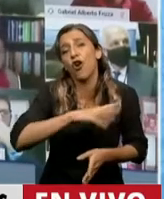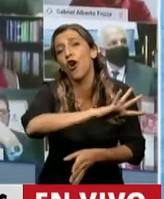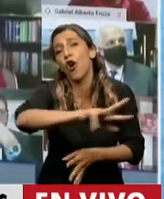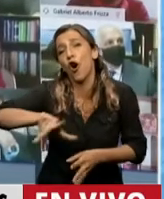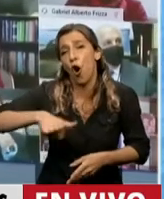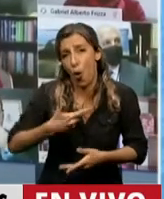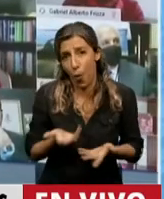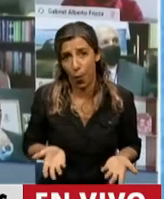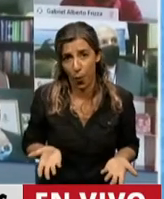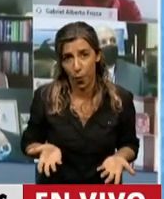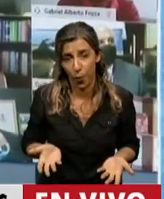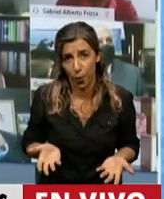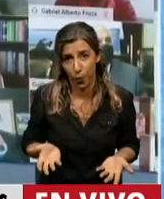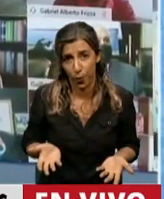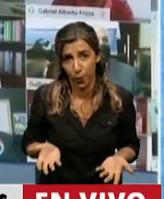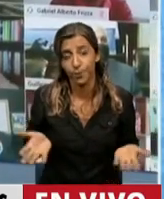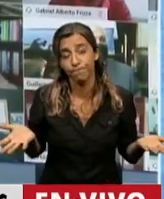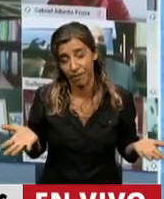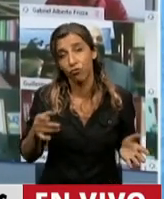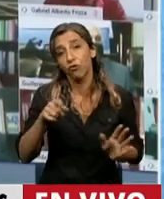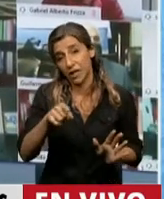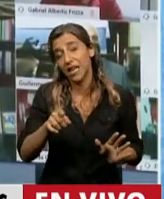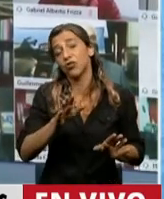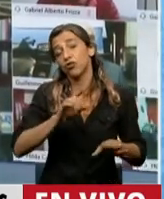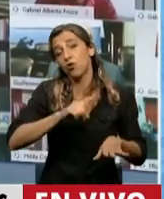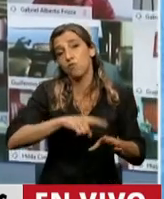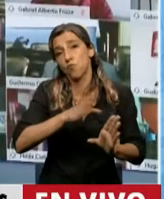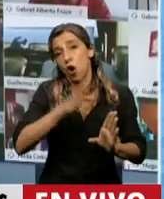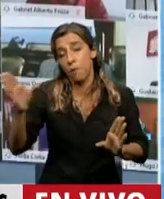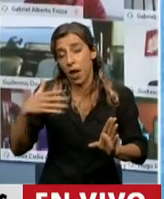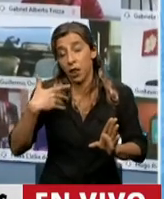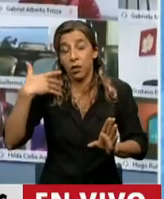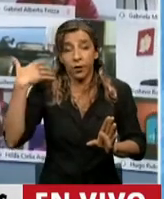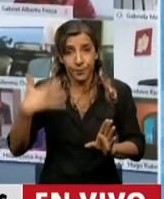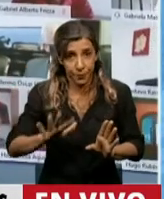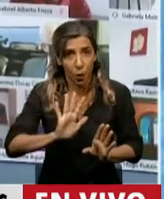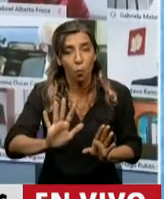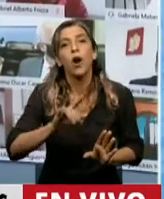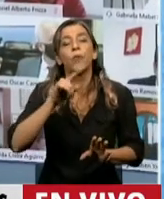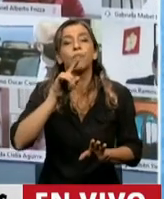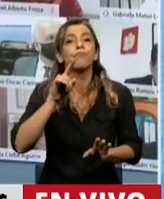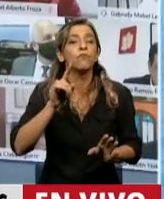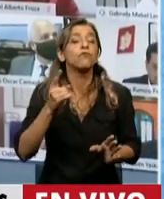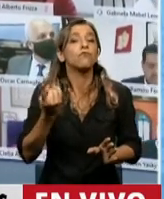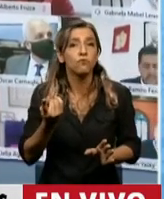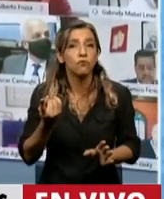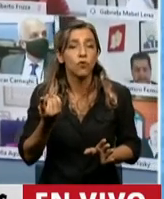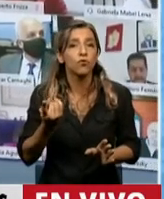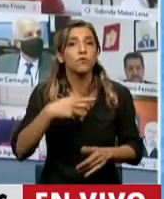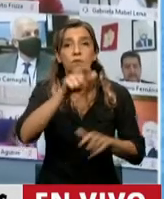un capítulo importante en ese proceso. Quiero decir que aquellas